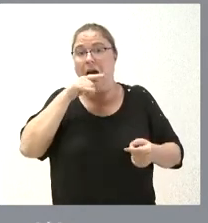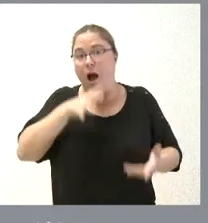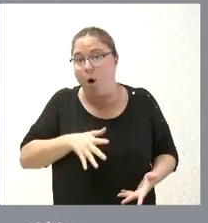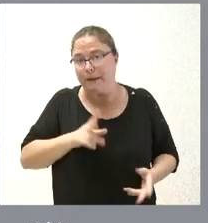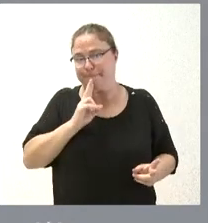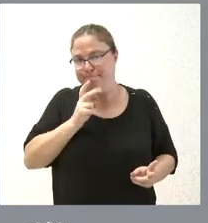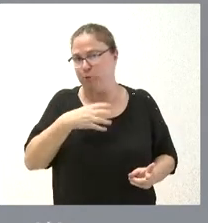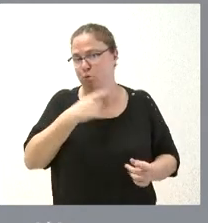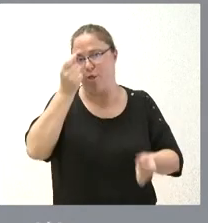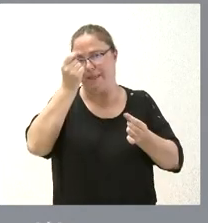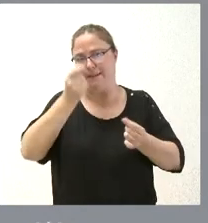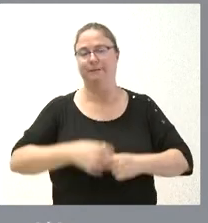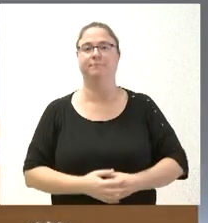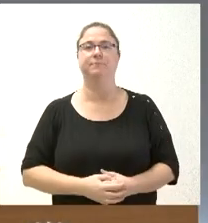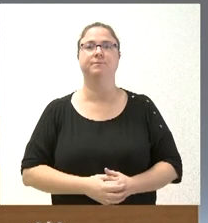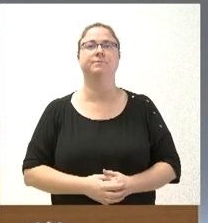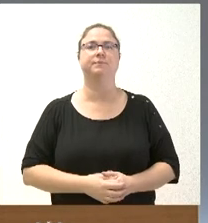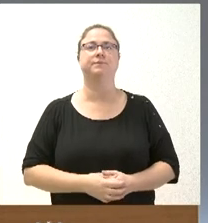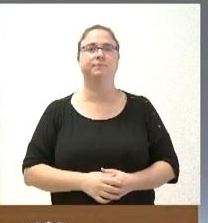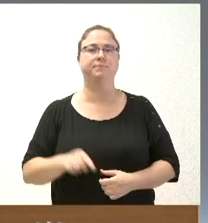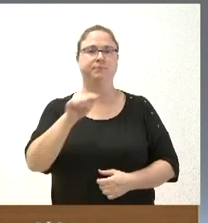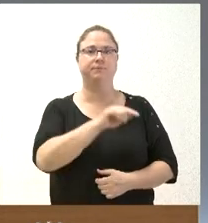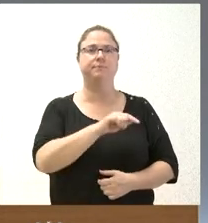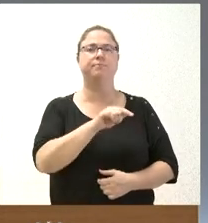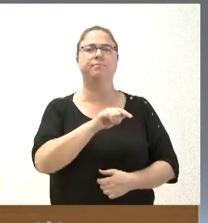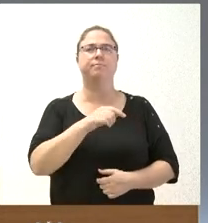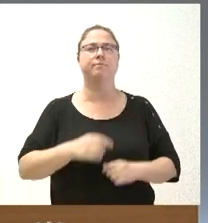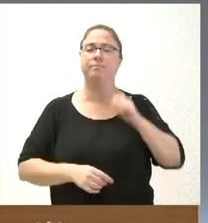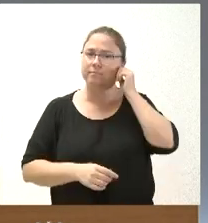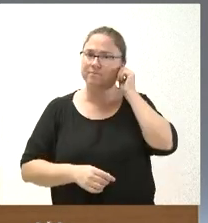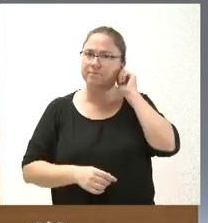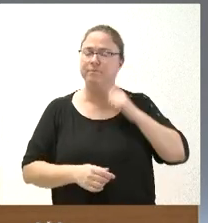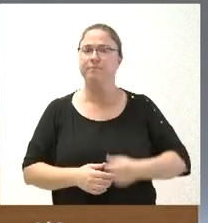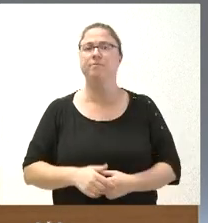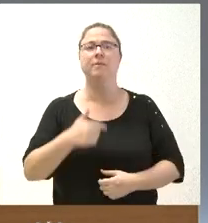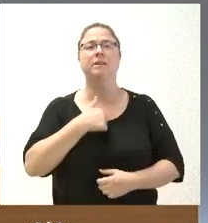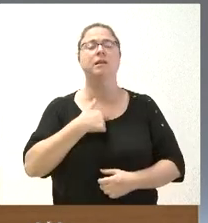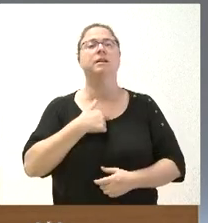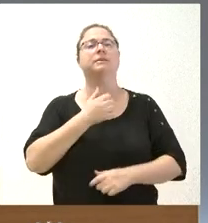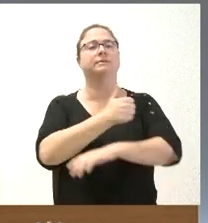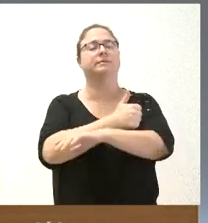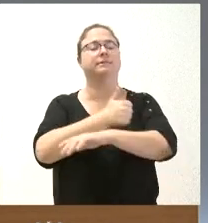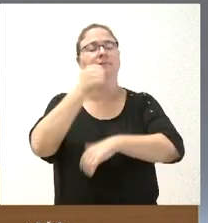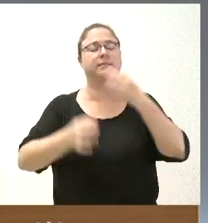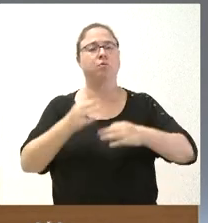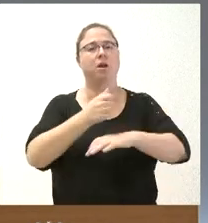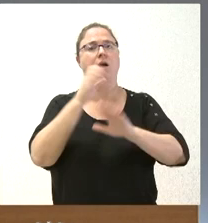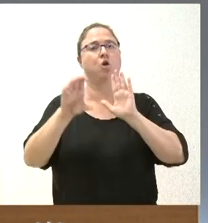a día de hoy no se lo puedo concretar con el detalle que usted precisa. Sí. El Tribunal Constitucional ha admitido a trámite los recursos del PP